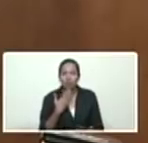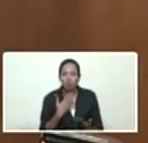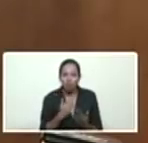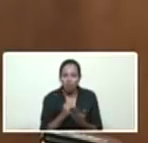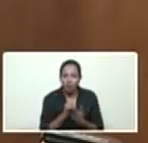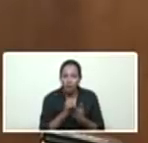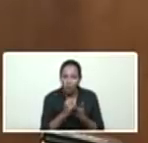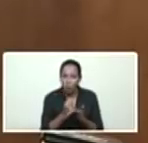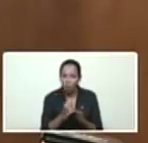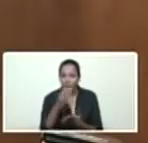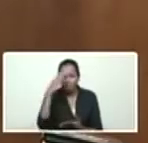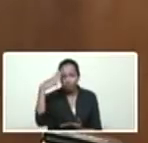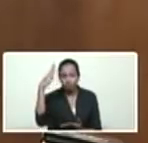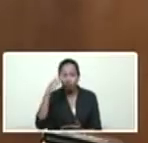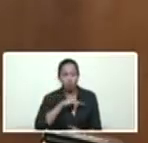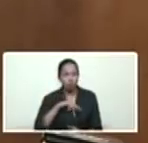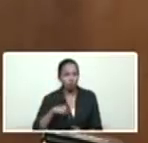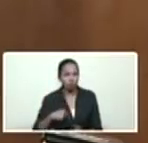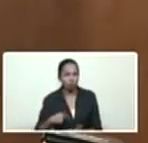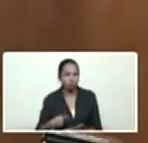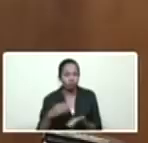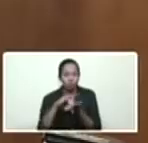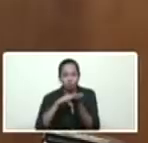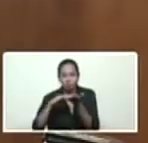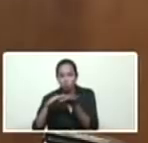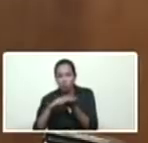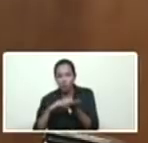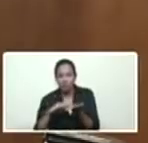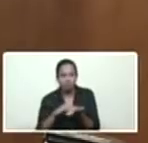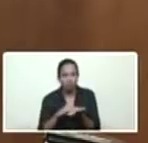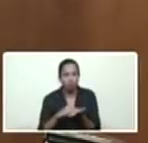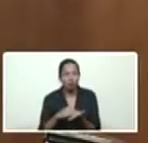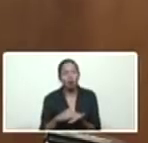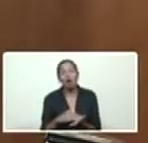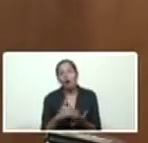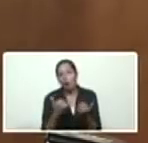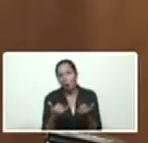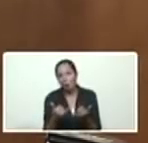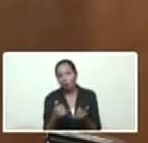que vayamos estabilizando en el transcurso de estas horas y estos días